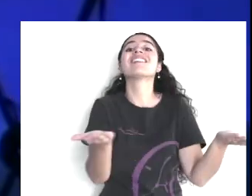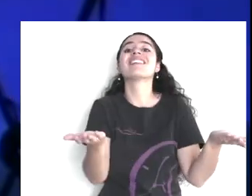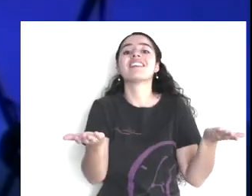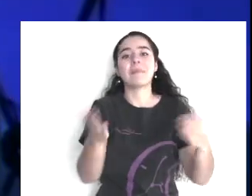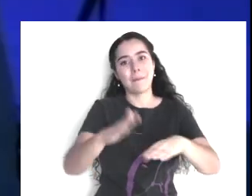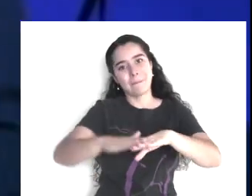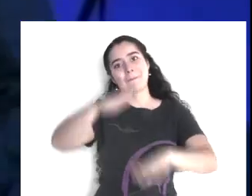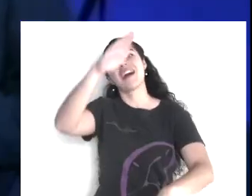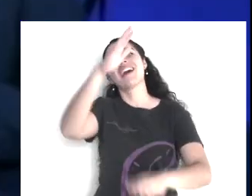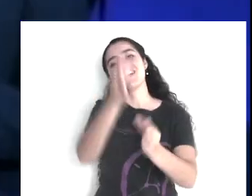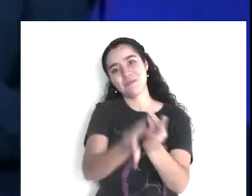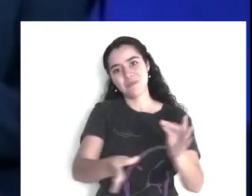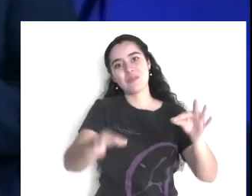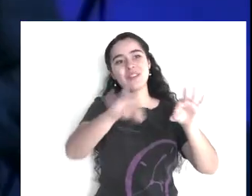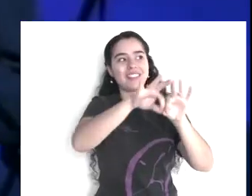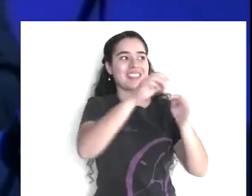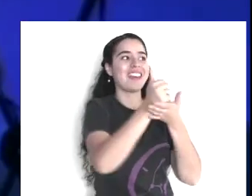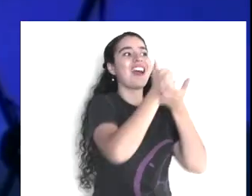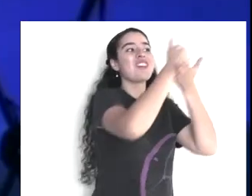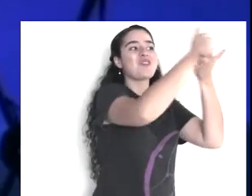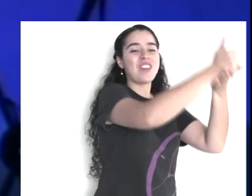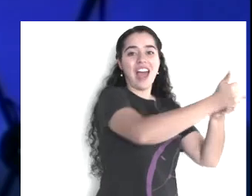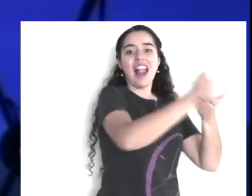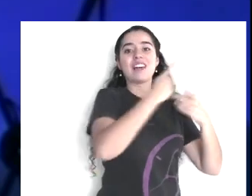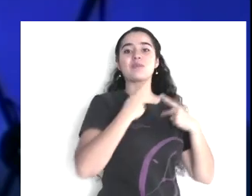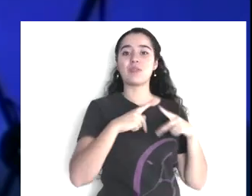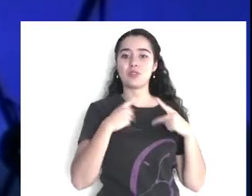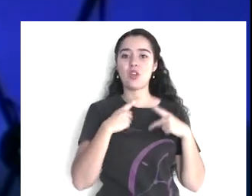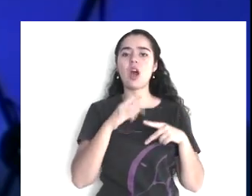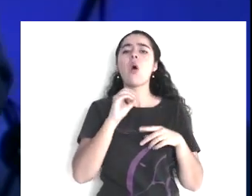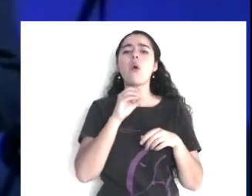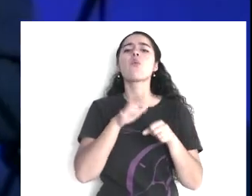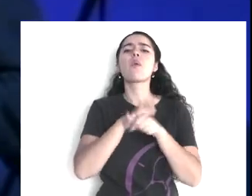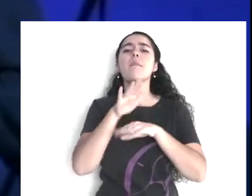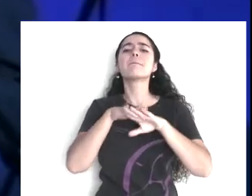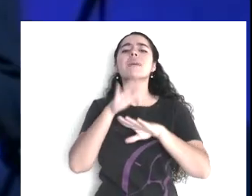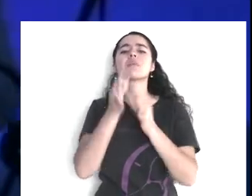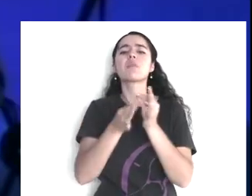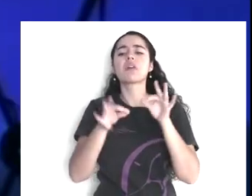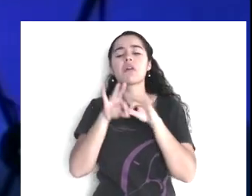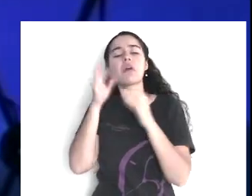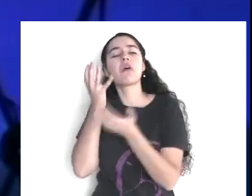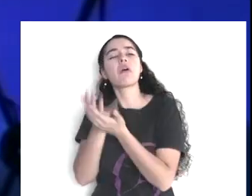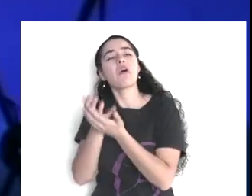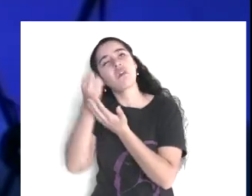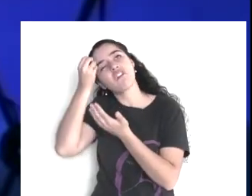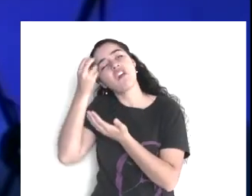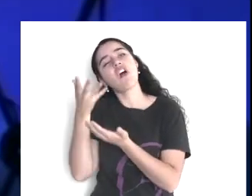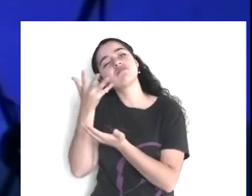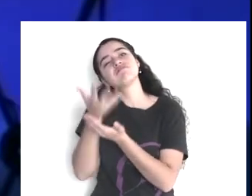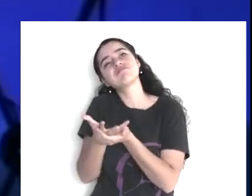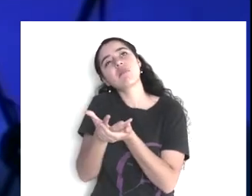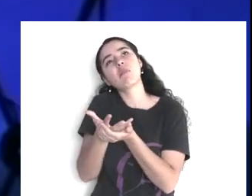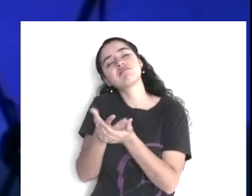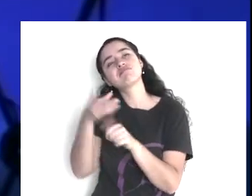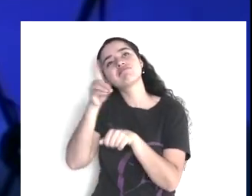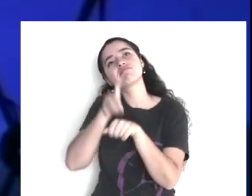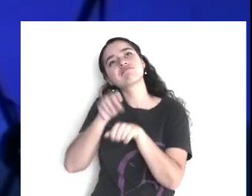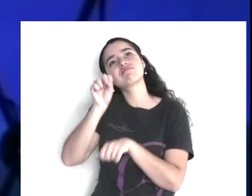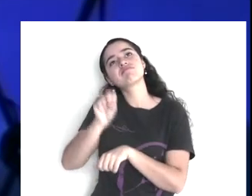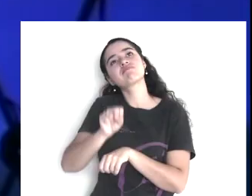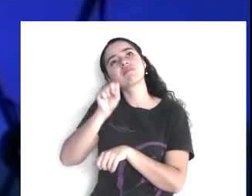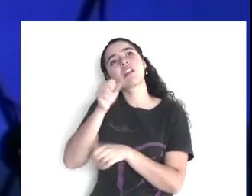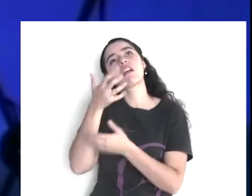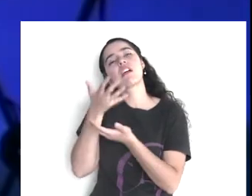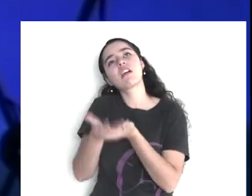Así de sencillo. ¿Quedarse sin hacer nada bueno en sábado o hacer algo bueno en sábado? ¿Va a hacer